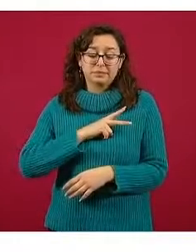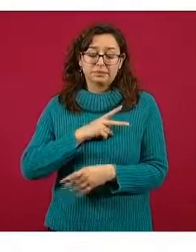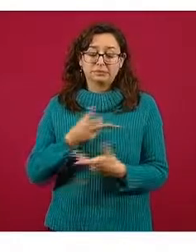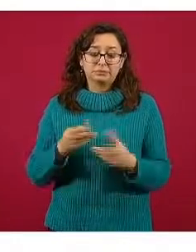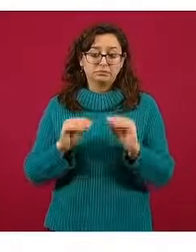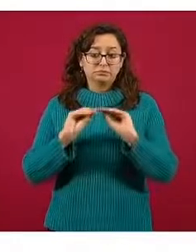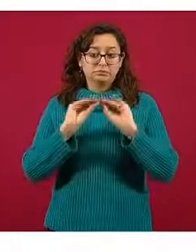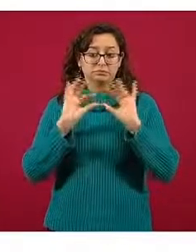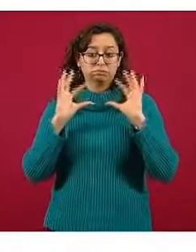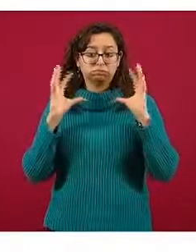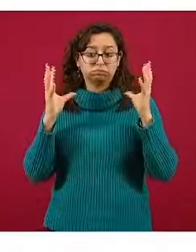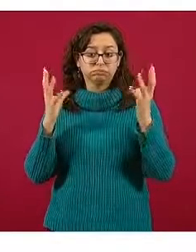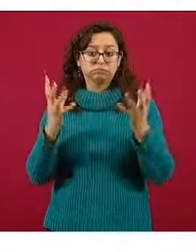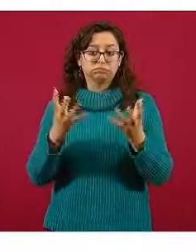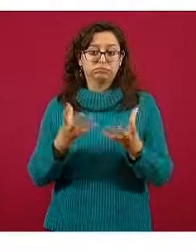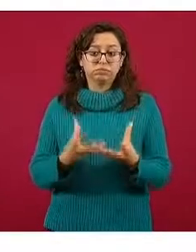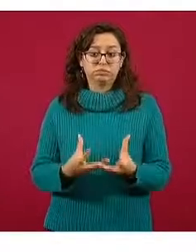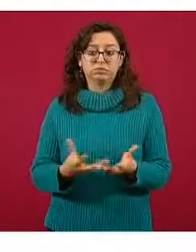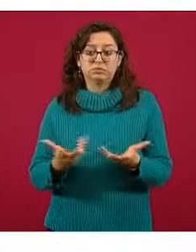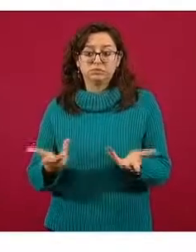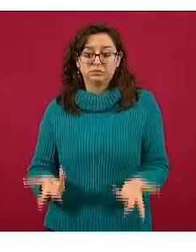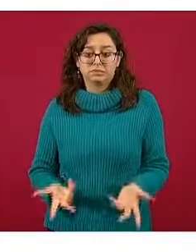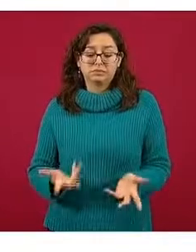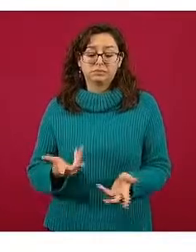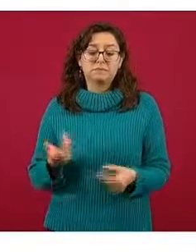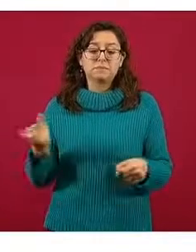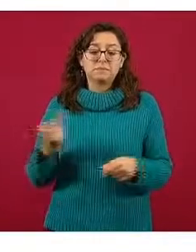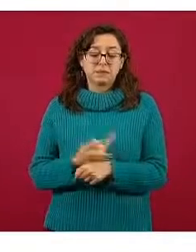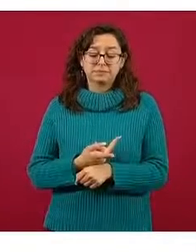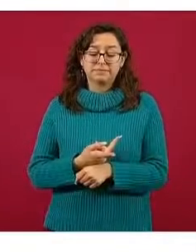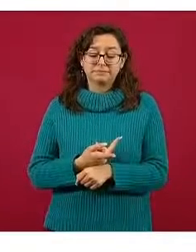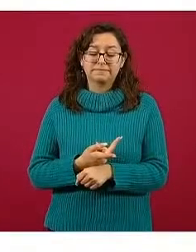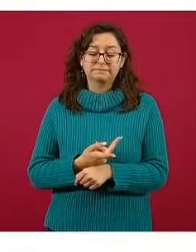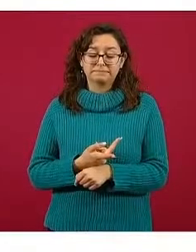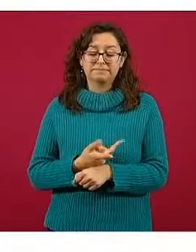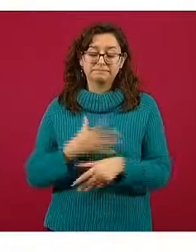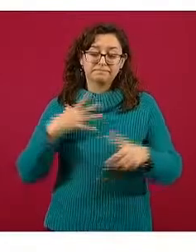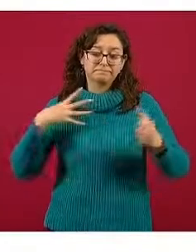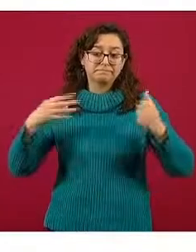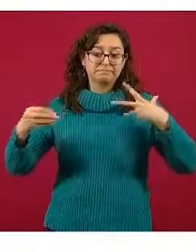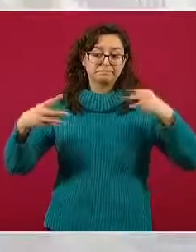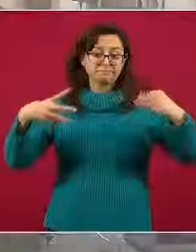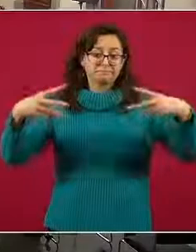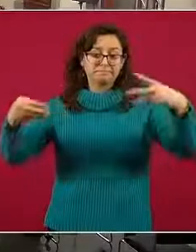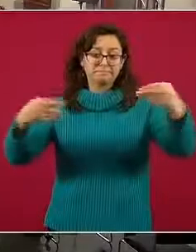sistema, a nuestro sistema y que ha provocado esta pandemia.